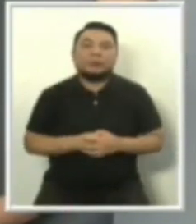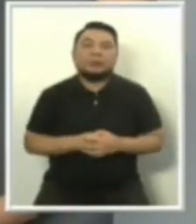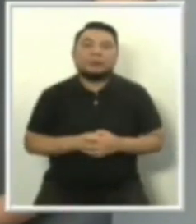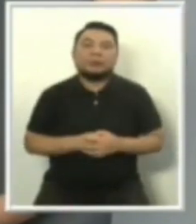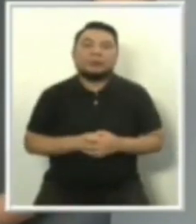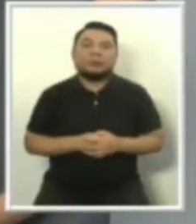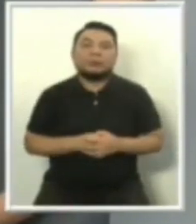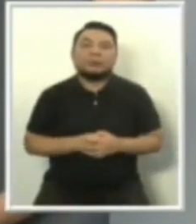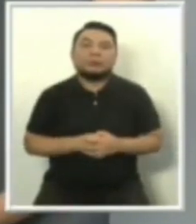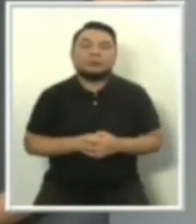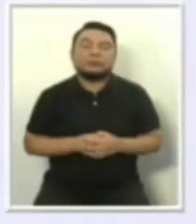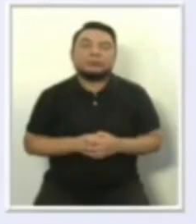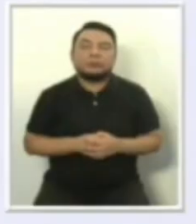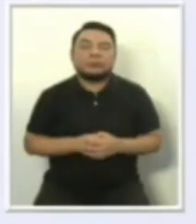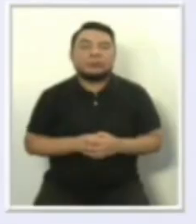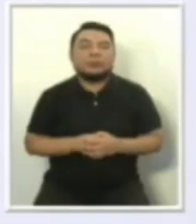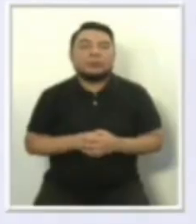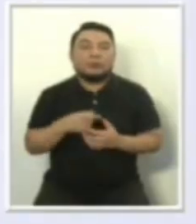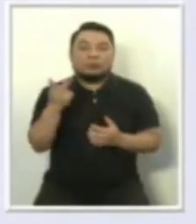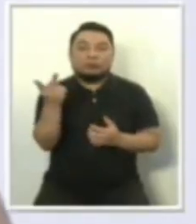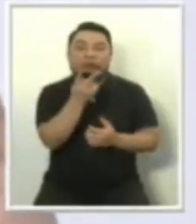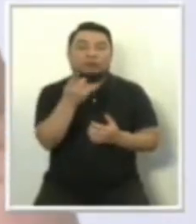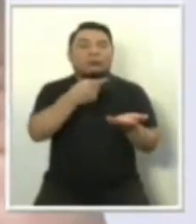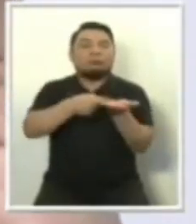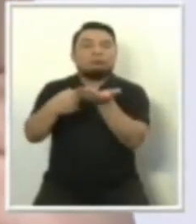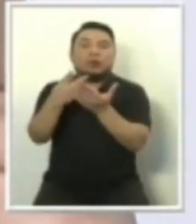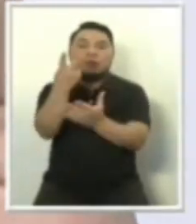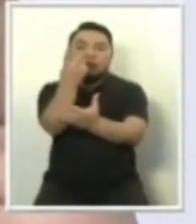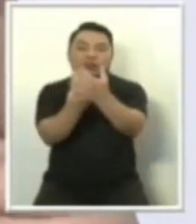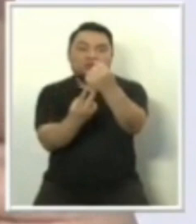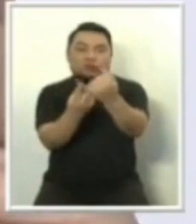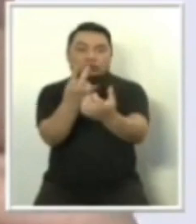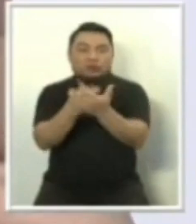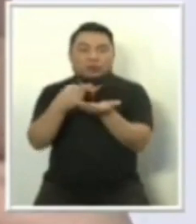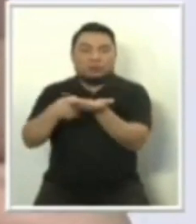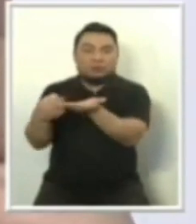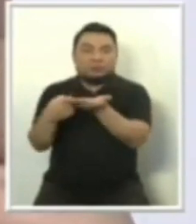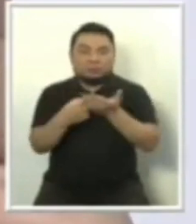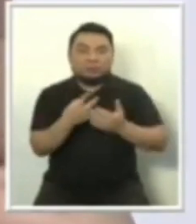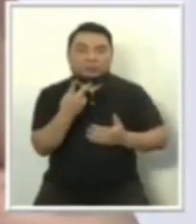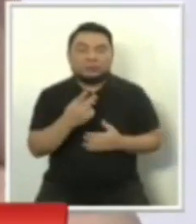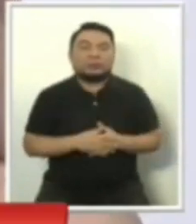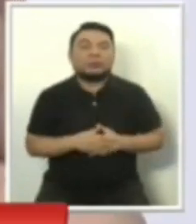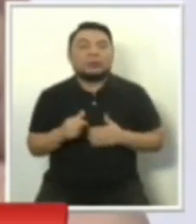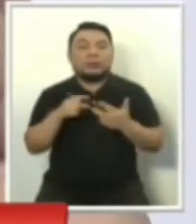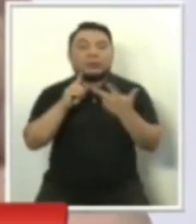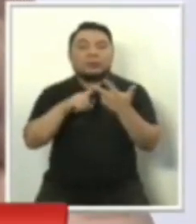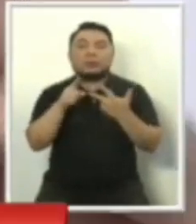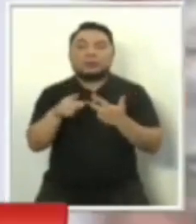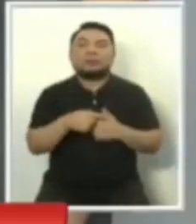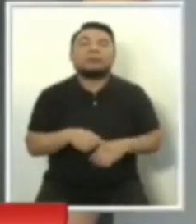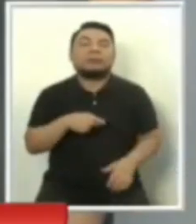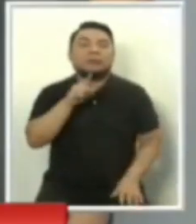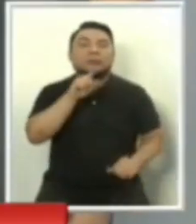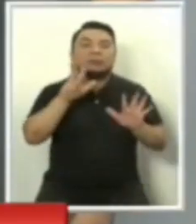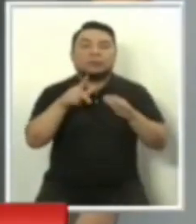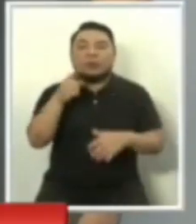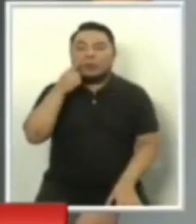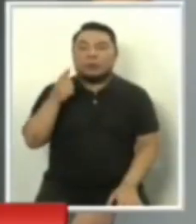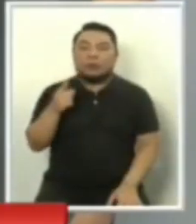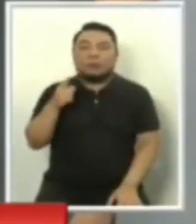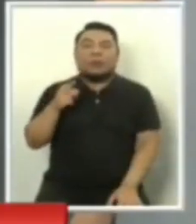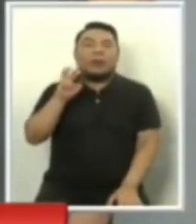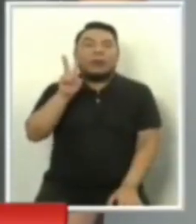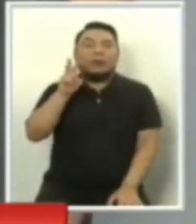Esta es la primera dupla que responde a la pregunta ciudadana, las preguntas ciudadanas sobre el tema educación. George Forsyth encabeza